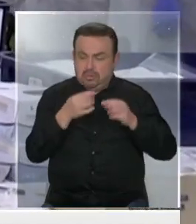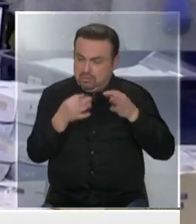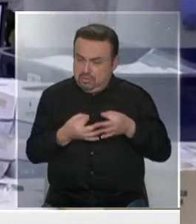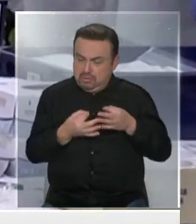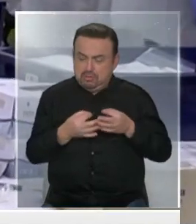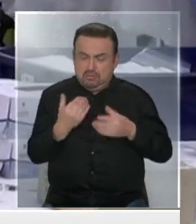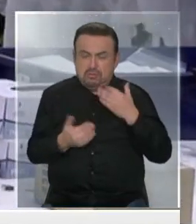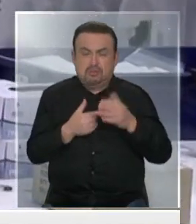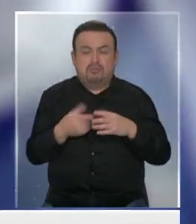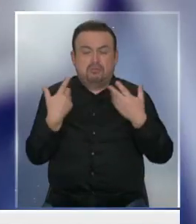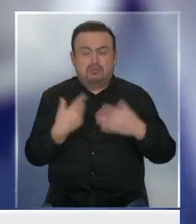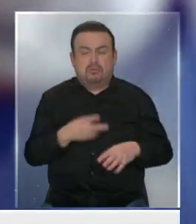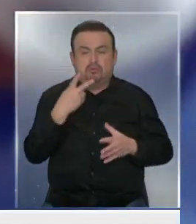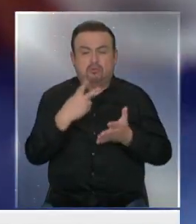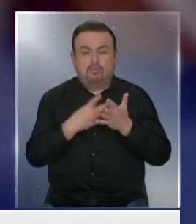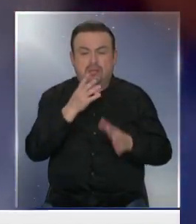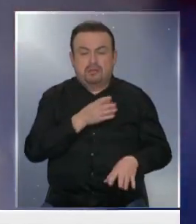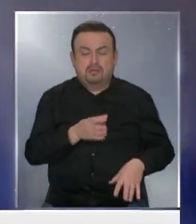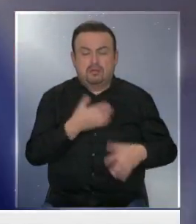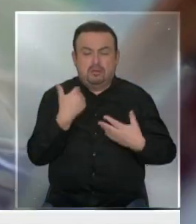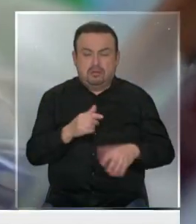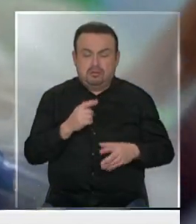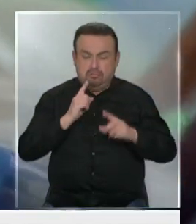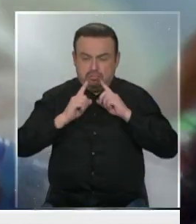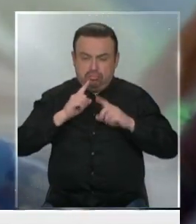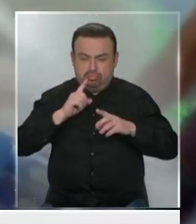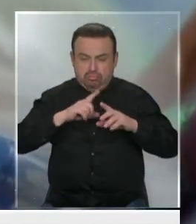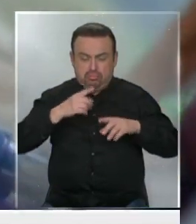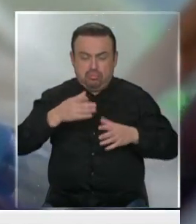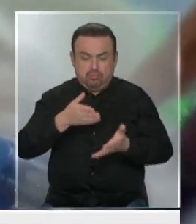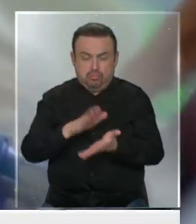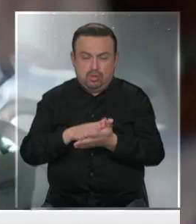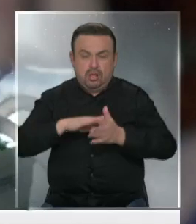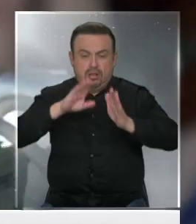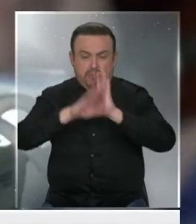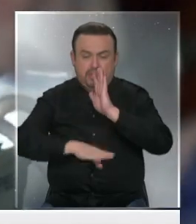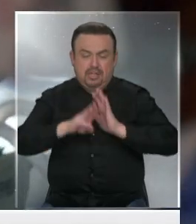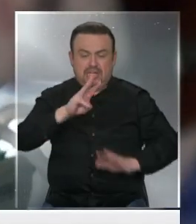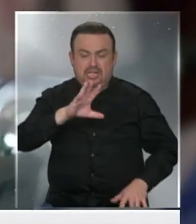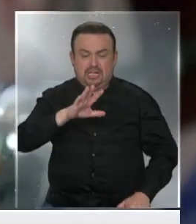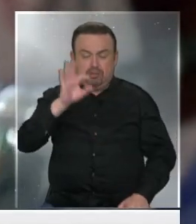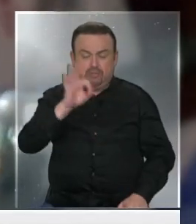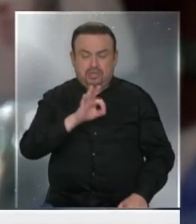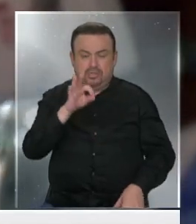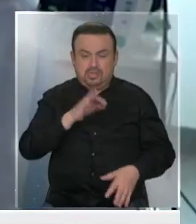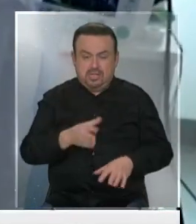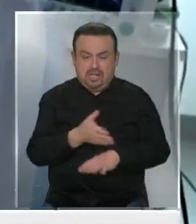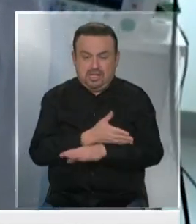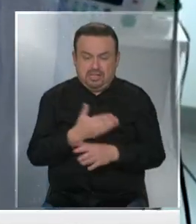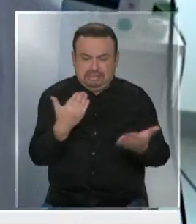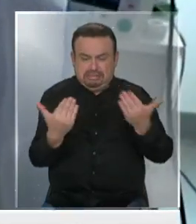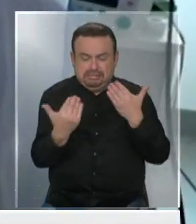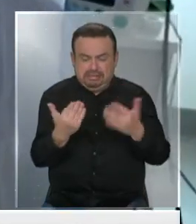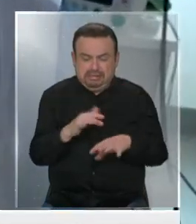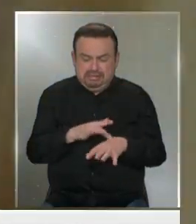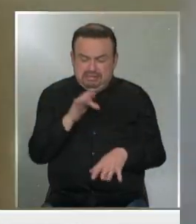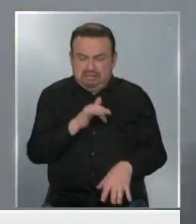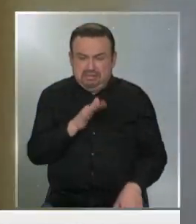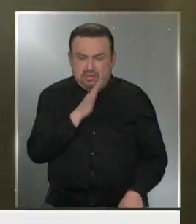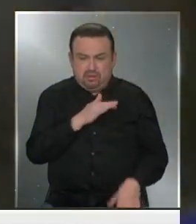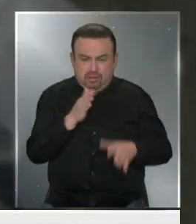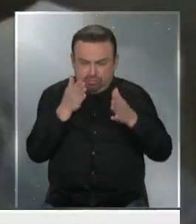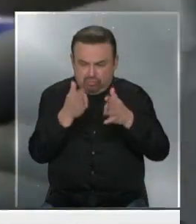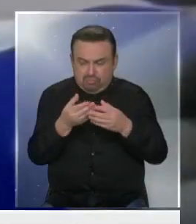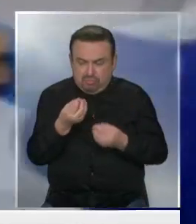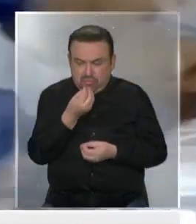coronavirus, se administró a 2.000 personas. Las muertes disminuyeron un 35% en comparación a los pacientes críticos que no recibieron el